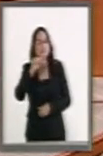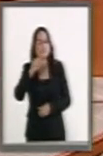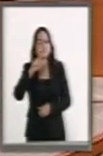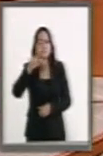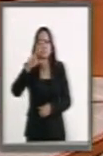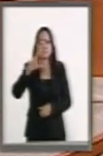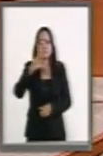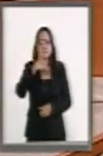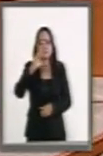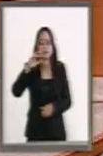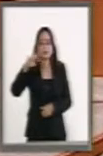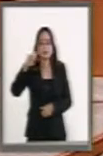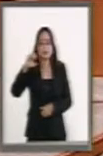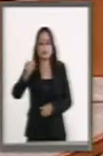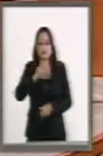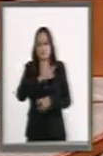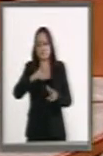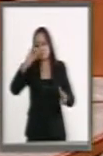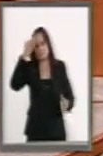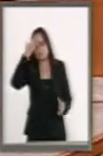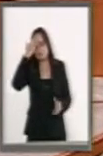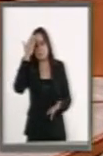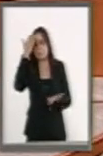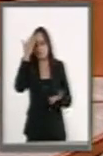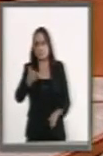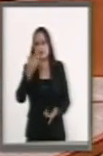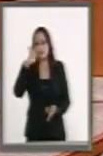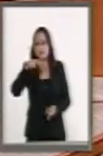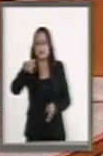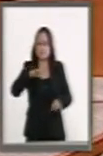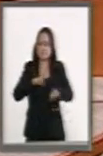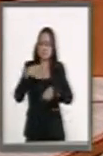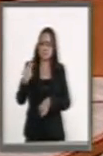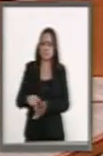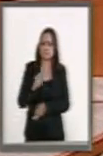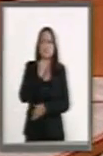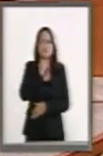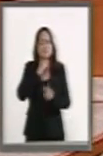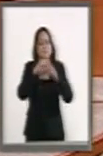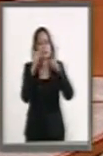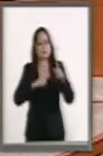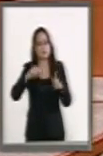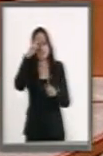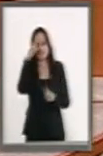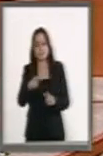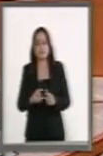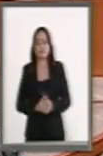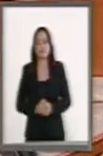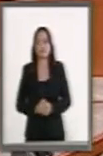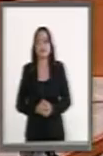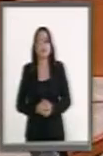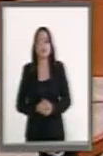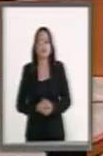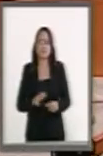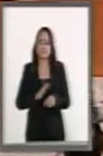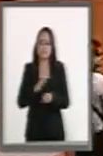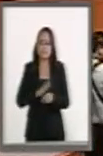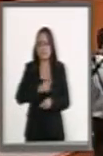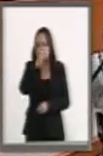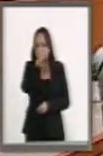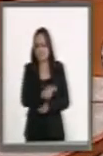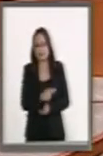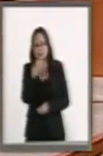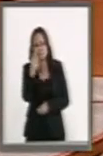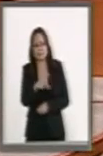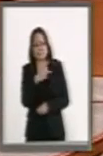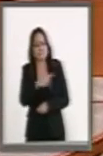todo nuestro reconocimiento por su gran labor en el Senado de la República. Un hombre que recordamos con una